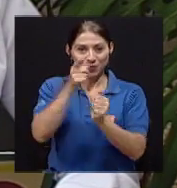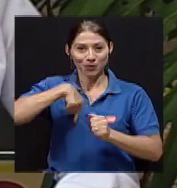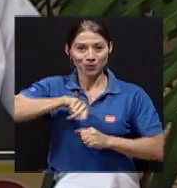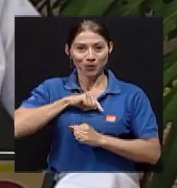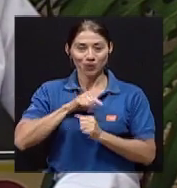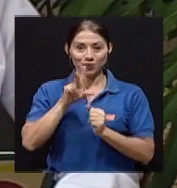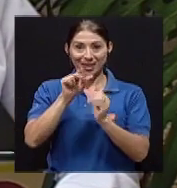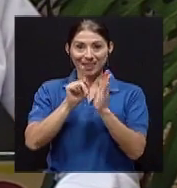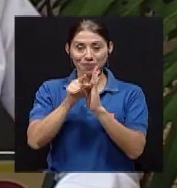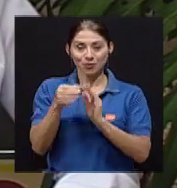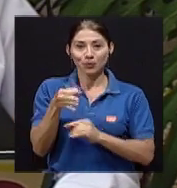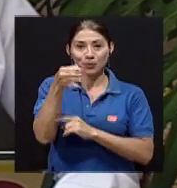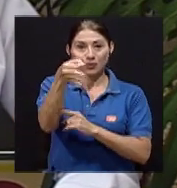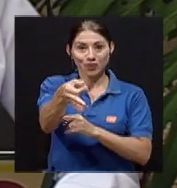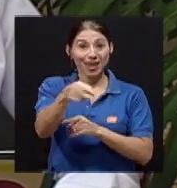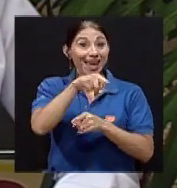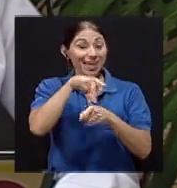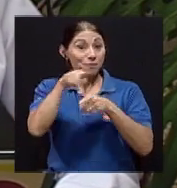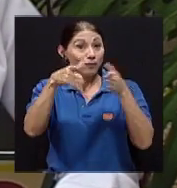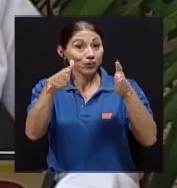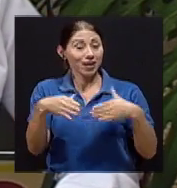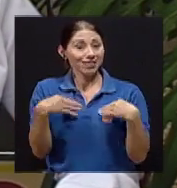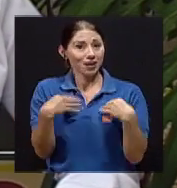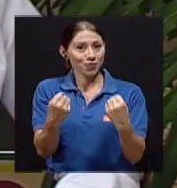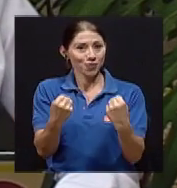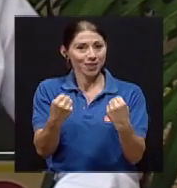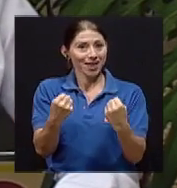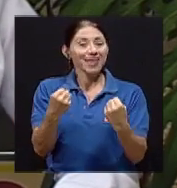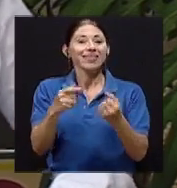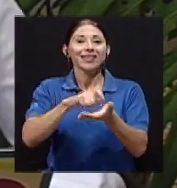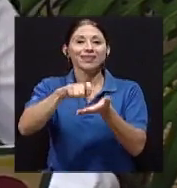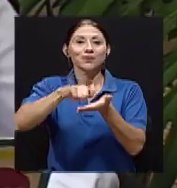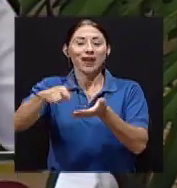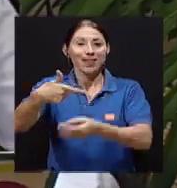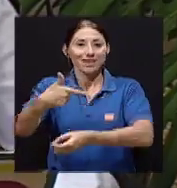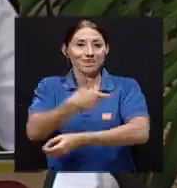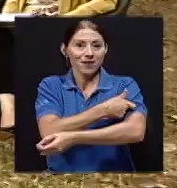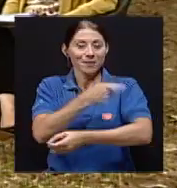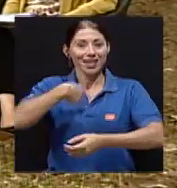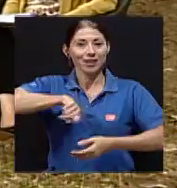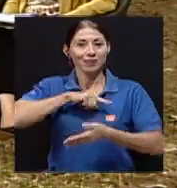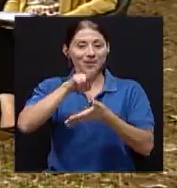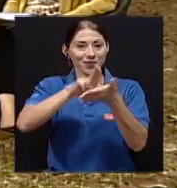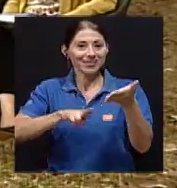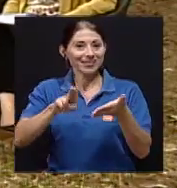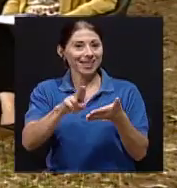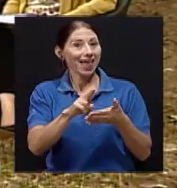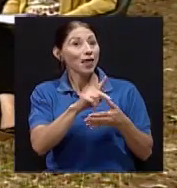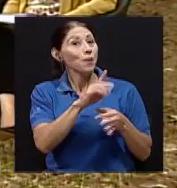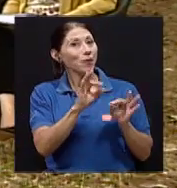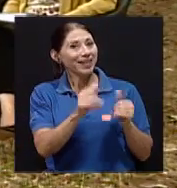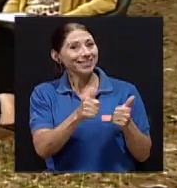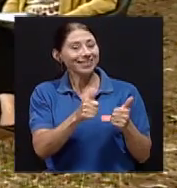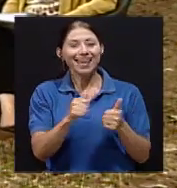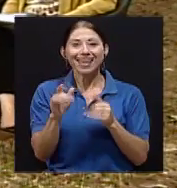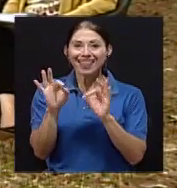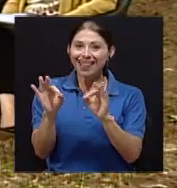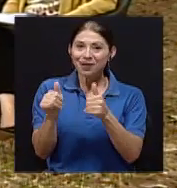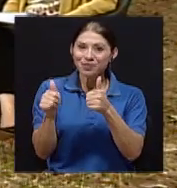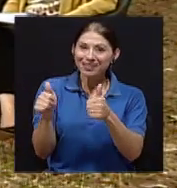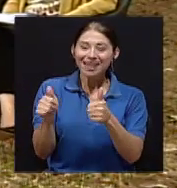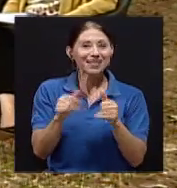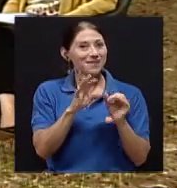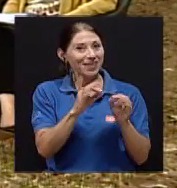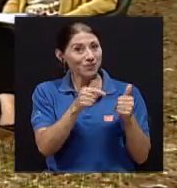es profesional en salud de la Escuela de Enfermería de nuestra Universidad. Buenas Seidy. ¿Qué tal María del Mar? ¿Cómo estás? Muy bien, ¿y vos?